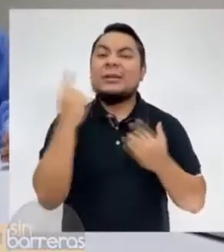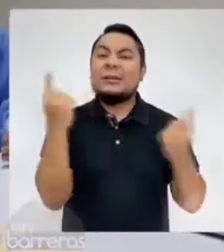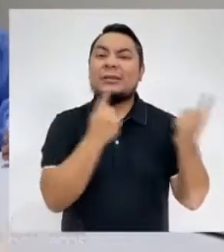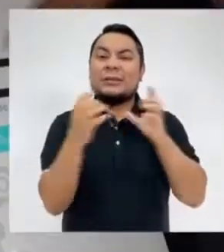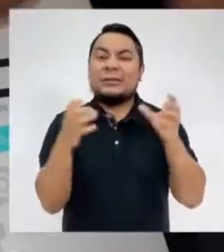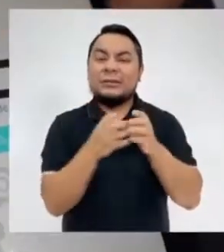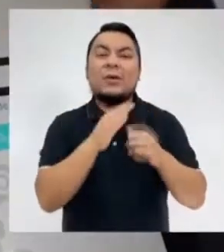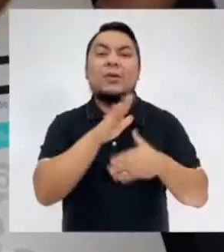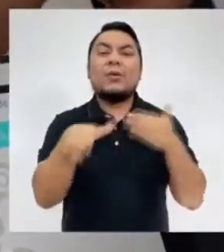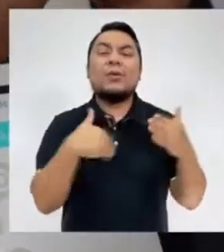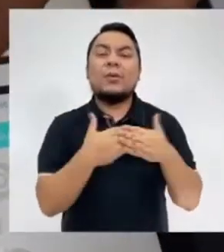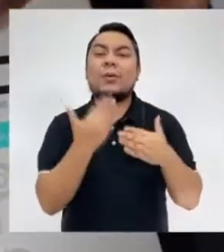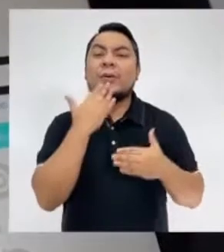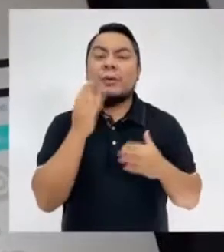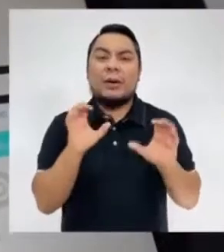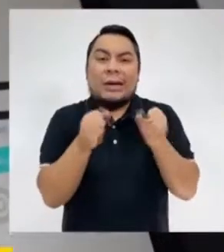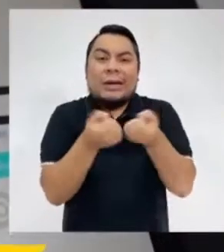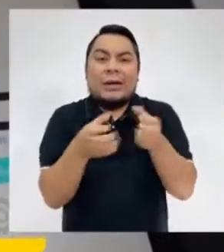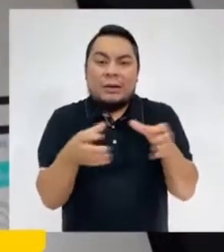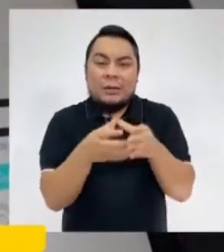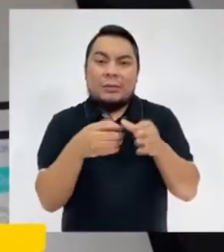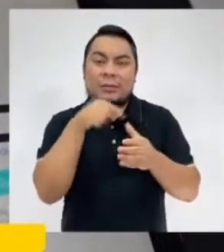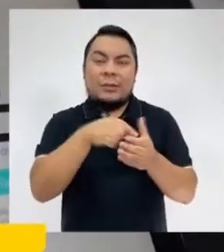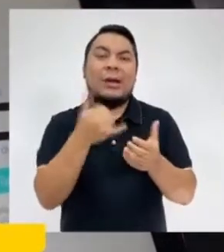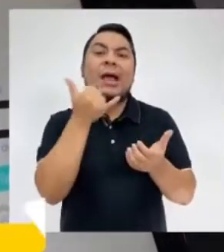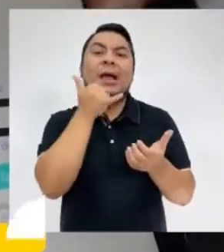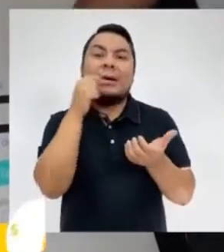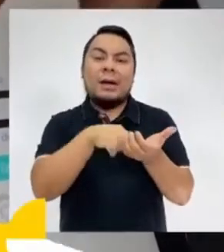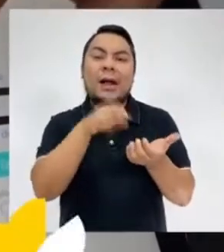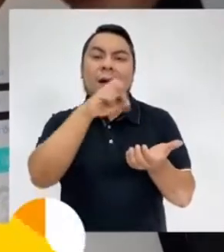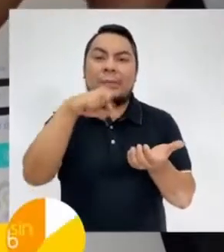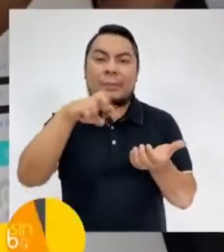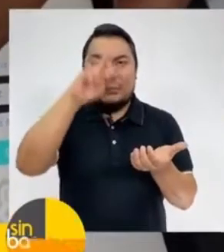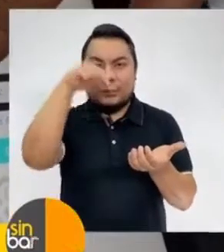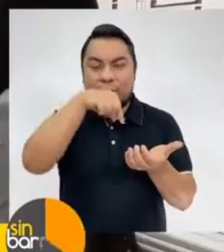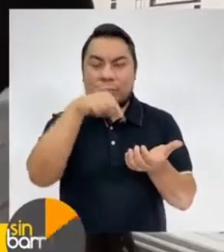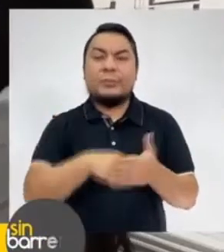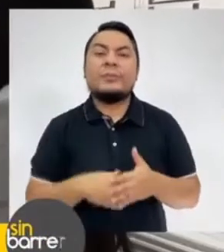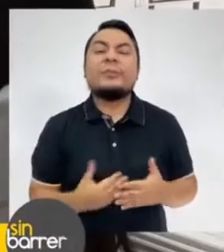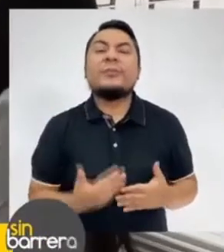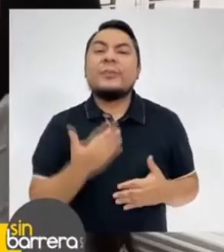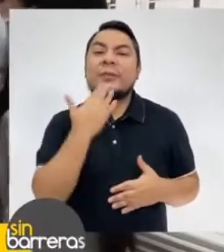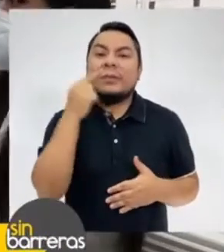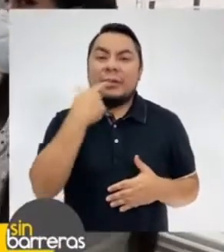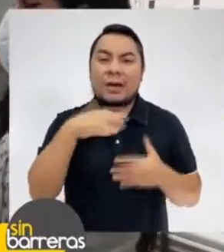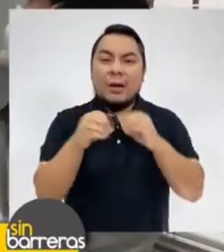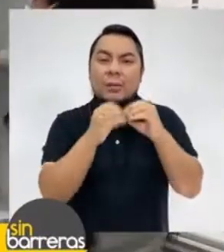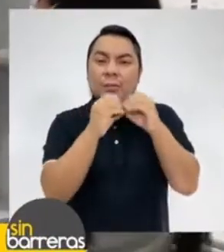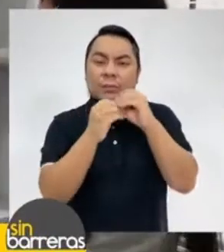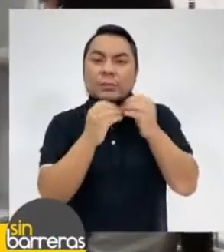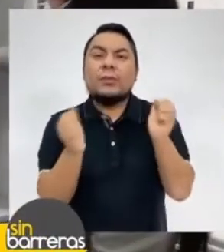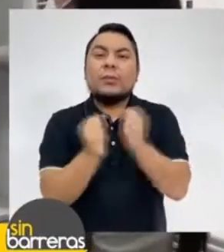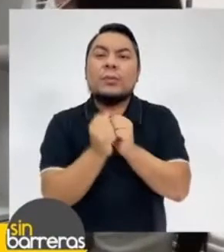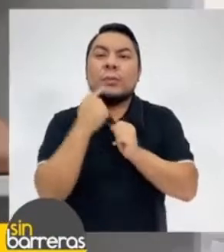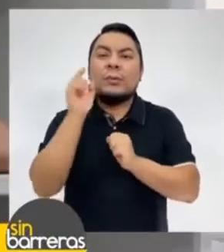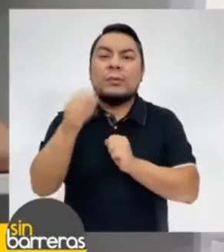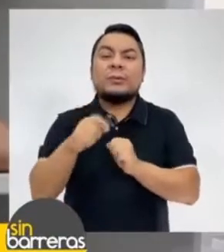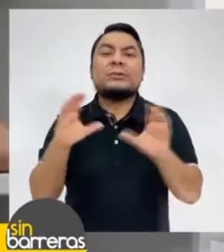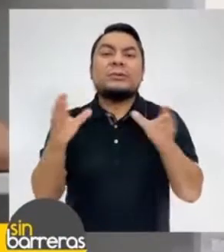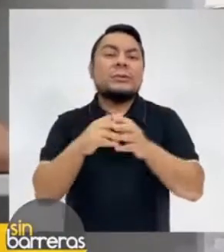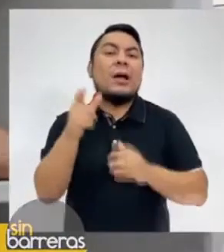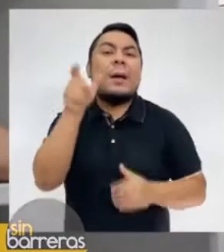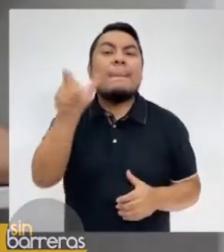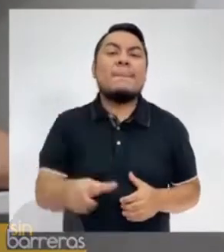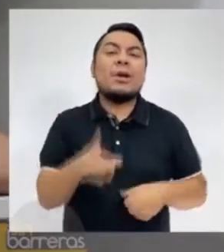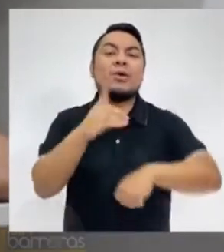involucrados todos los que conformamos parte del staff de Tinitus Perú, principalmente lo hemos estado desarrollando junto con la